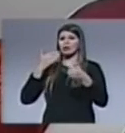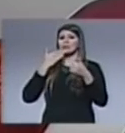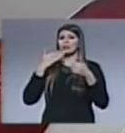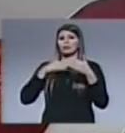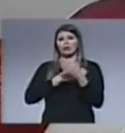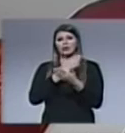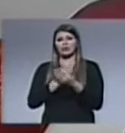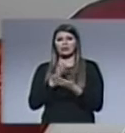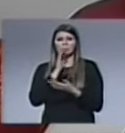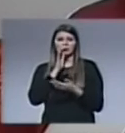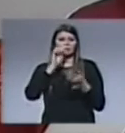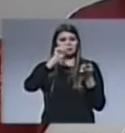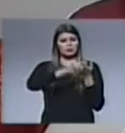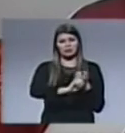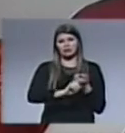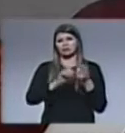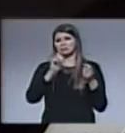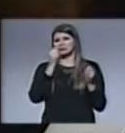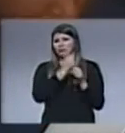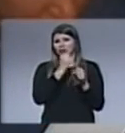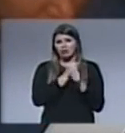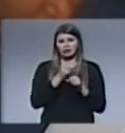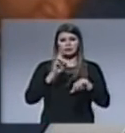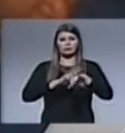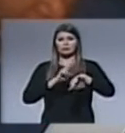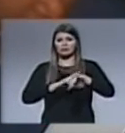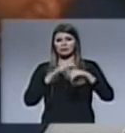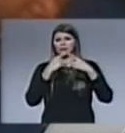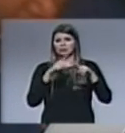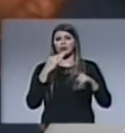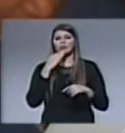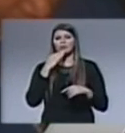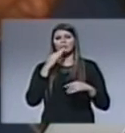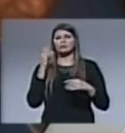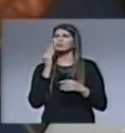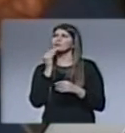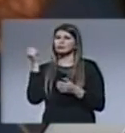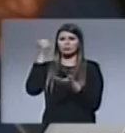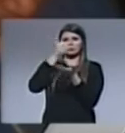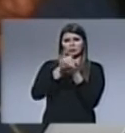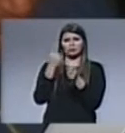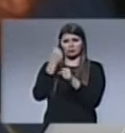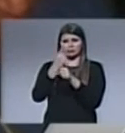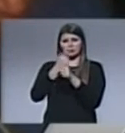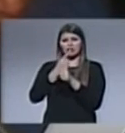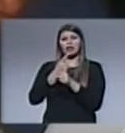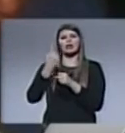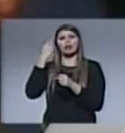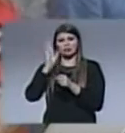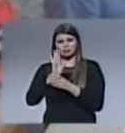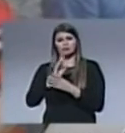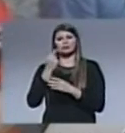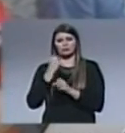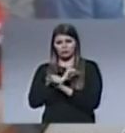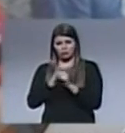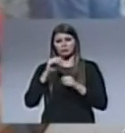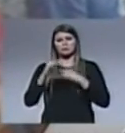¿Cómo era su matrimonio, su trabajo, sus responsabilidades? ¿Cómo de que le puso al Señor Jesús primero y a él le comenzó